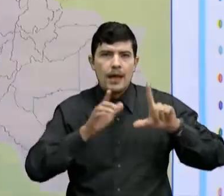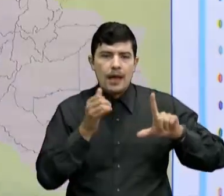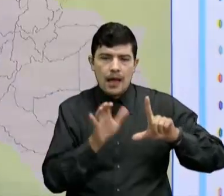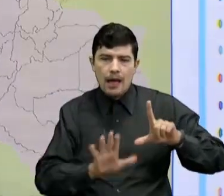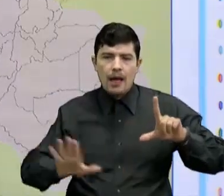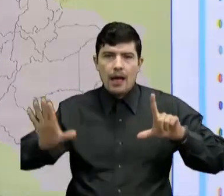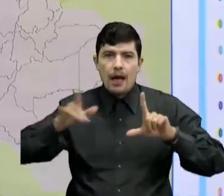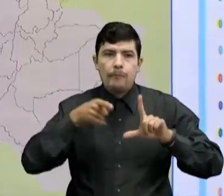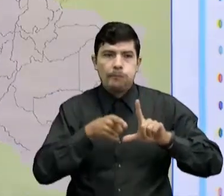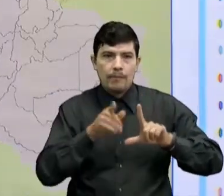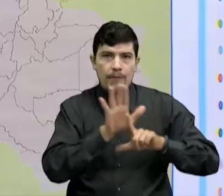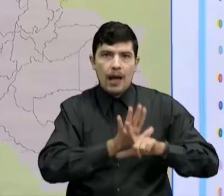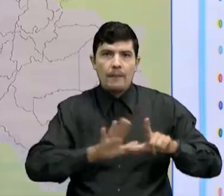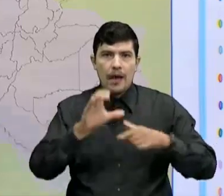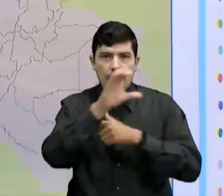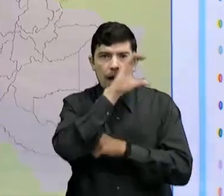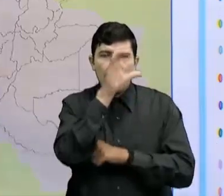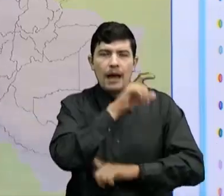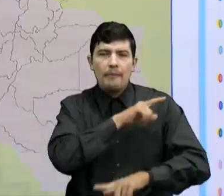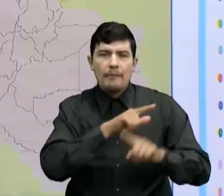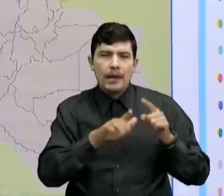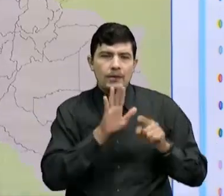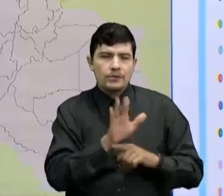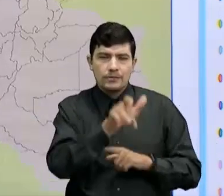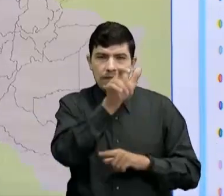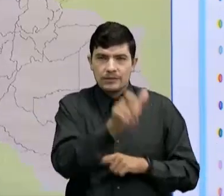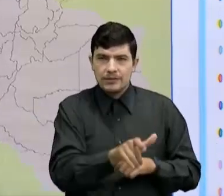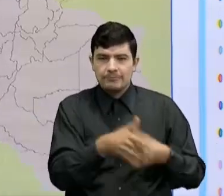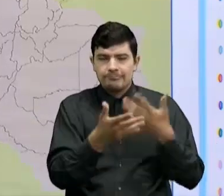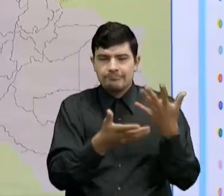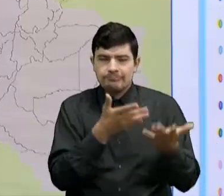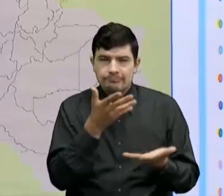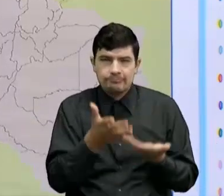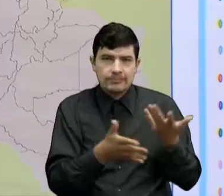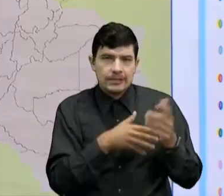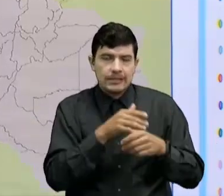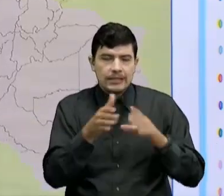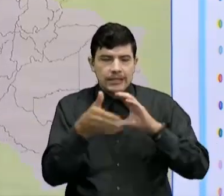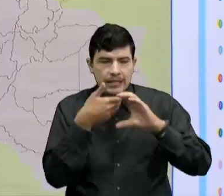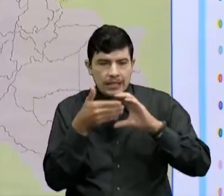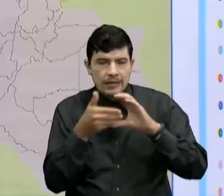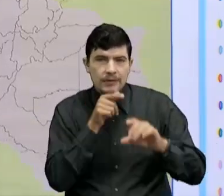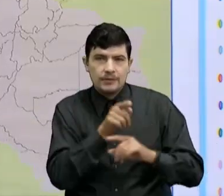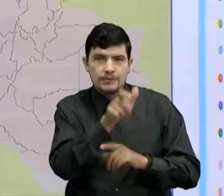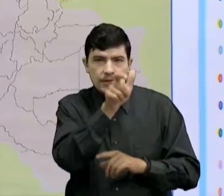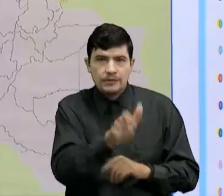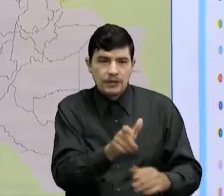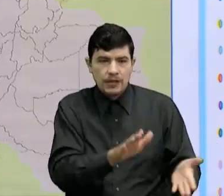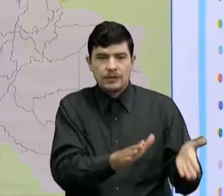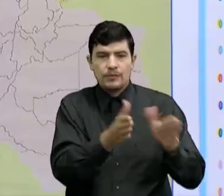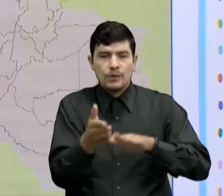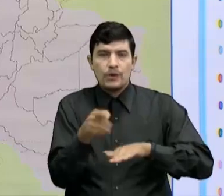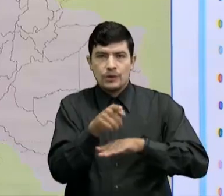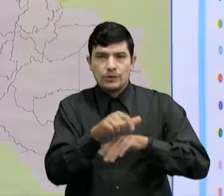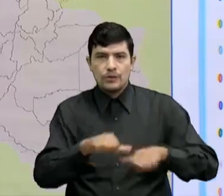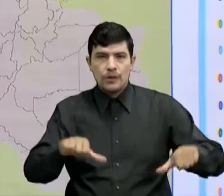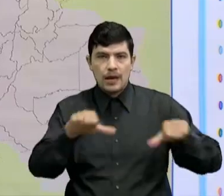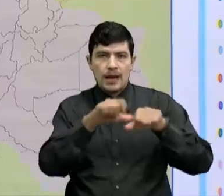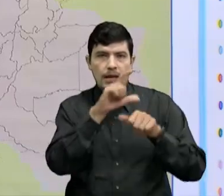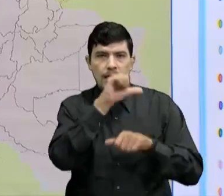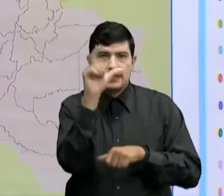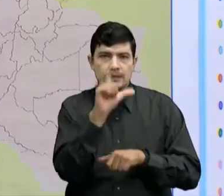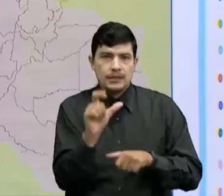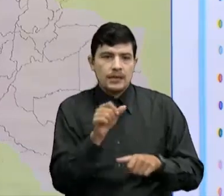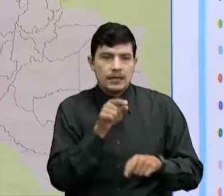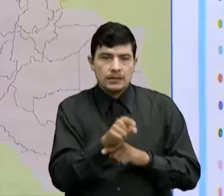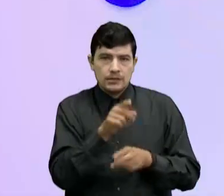de Colombia Pero desafortunadamente Agustín Codazzi Por las inclemencias del clima Murió en una población del Cesar Que hoy día lleva su nombre